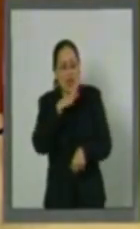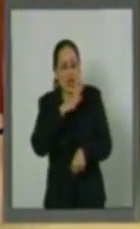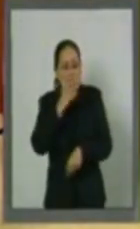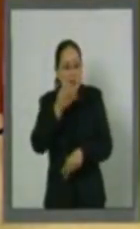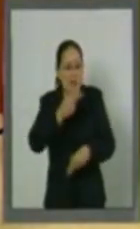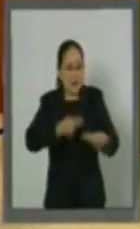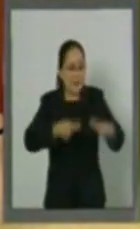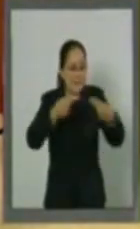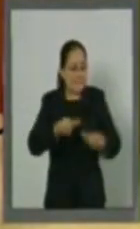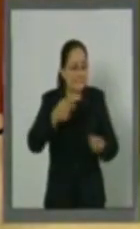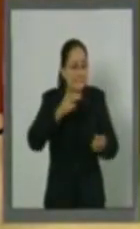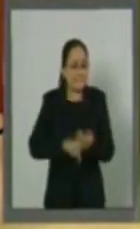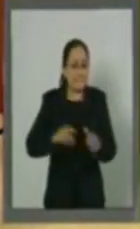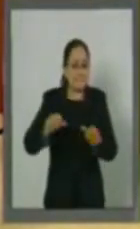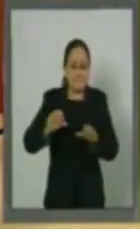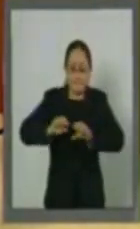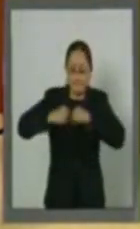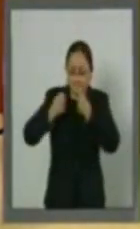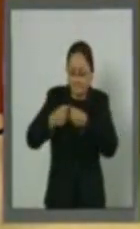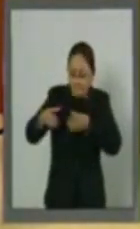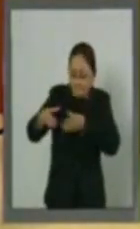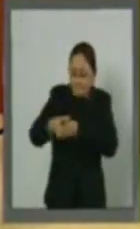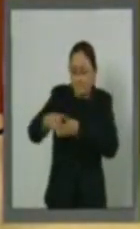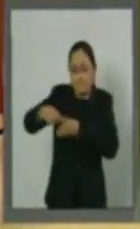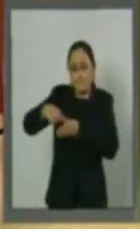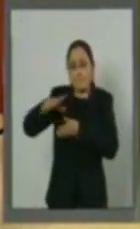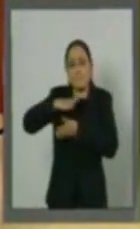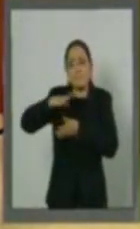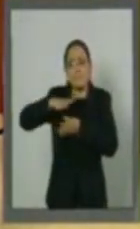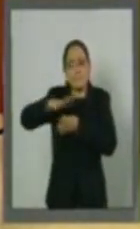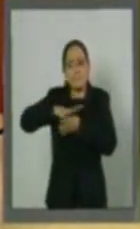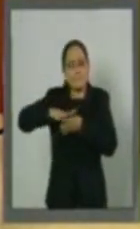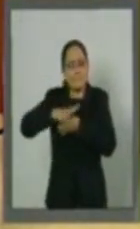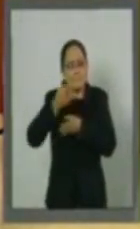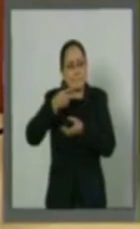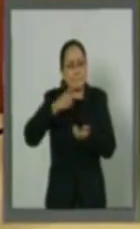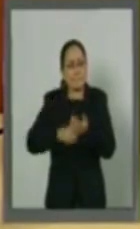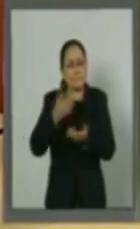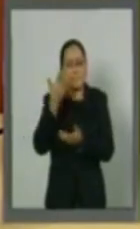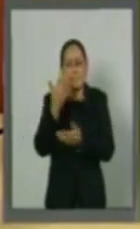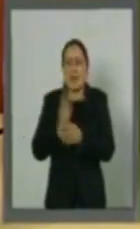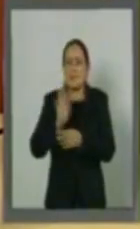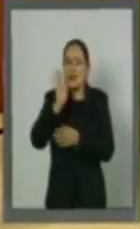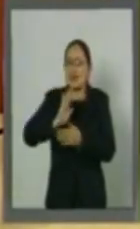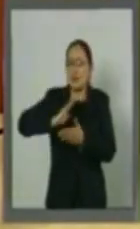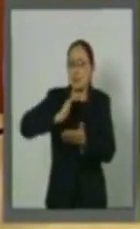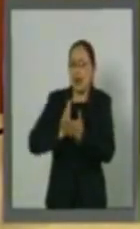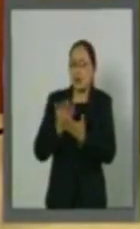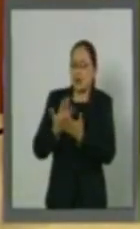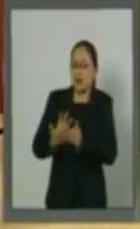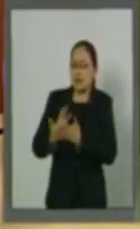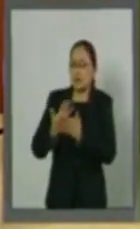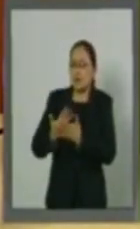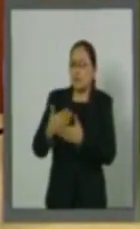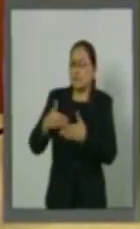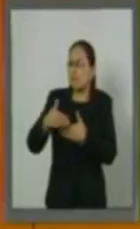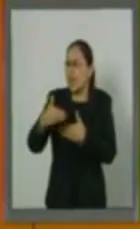estas sociedades mercantiles estén, entre comillas, en stand-by como les llamamos, permiten que